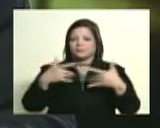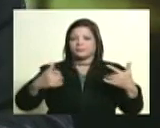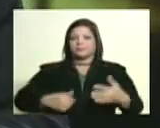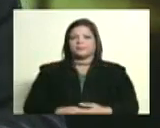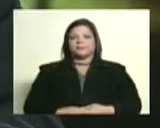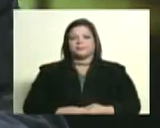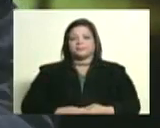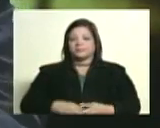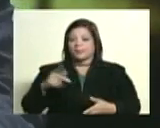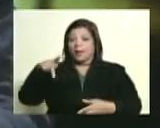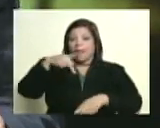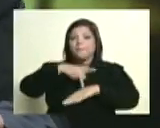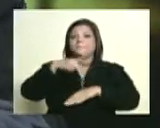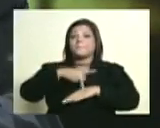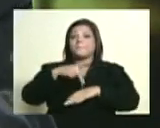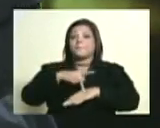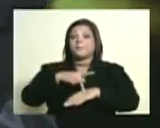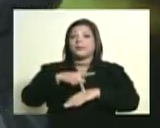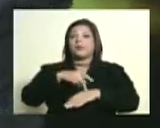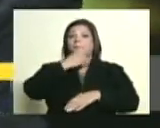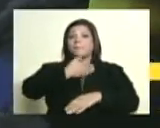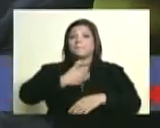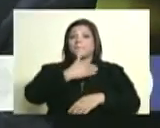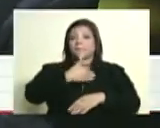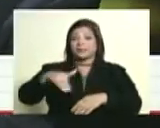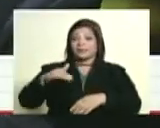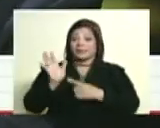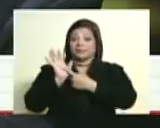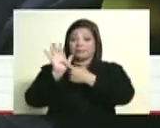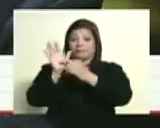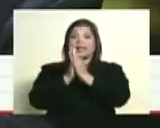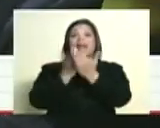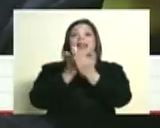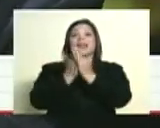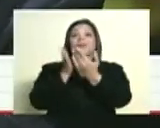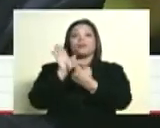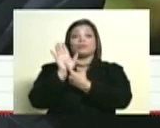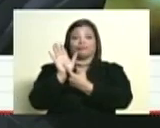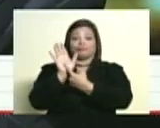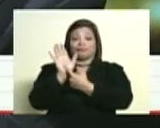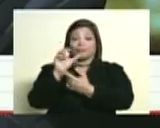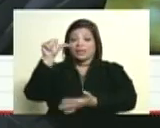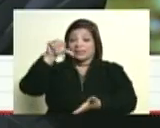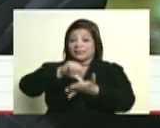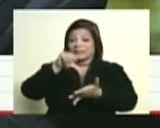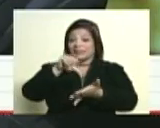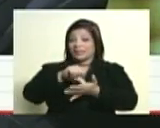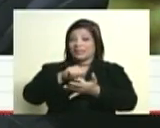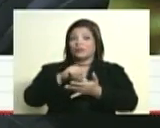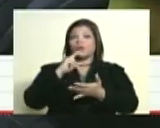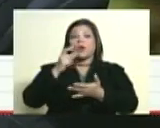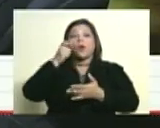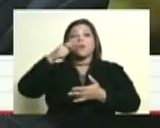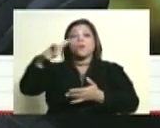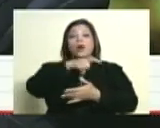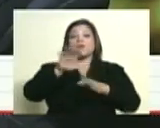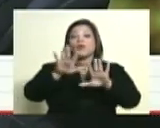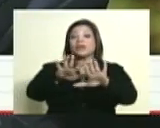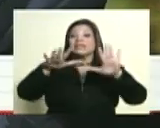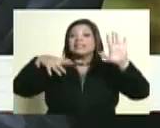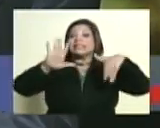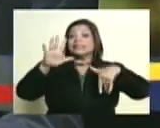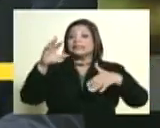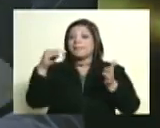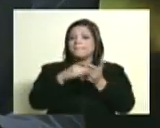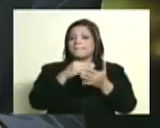Pedro Calcedilla es presidente del centro nacional de la historia por cierto nos trajo algunas de las publicaciones de este centro el pueblo venezolano 15.000 años de historia